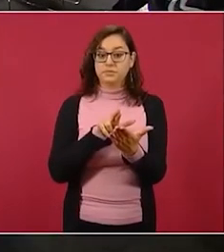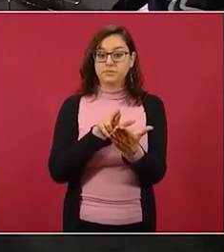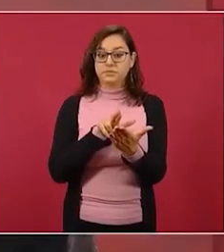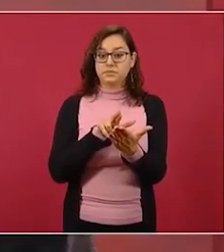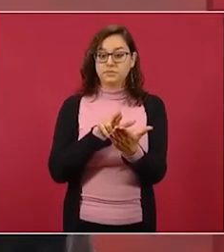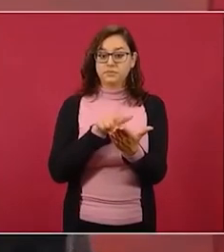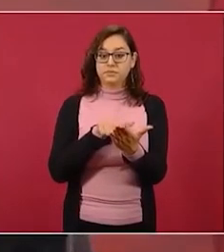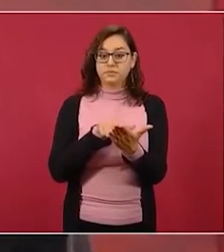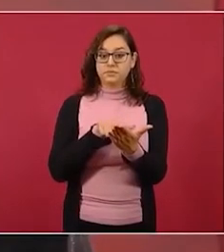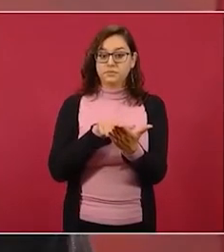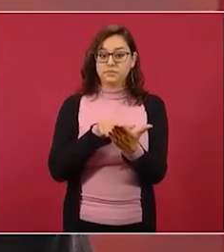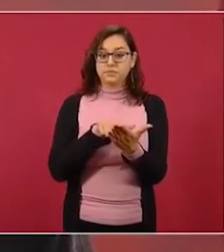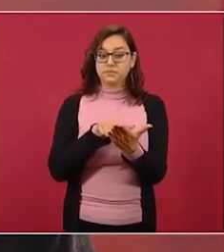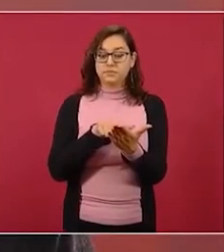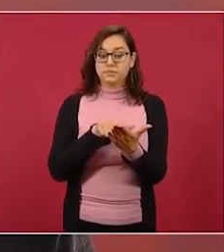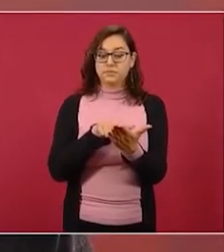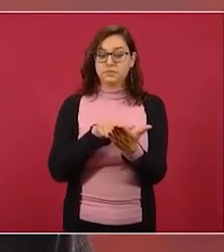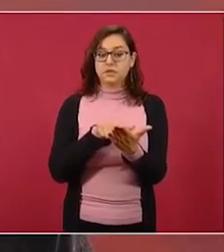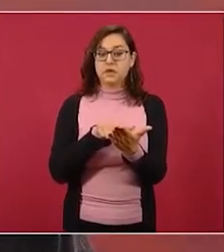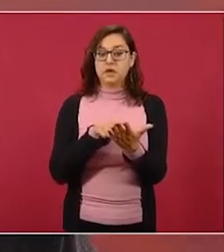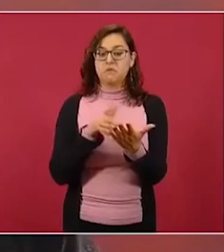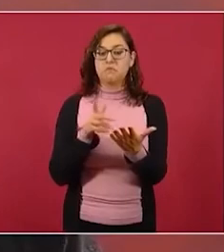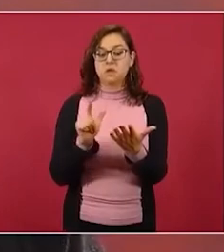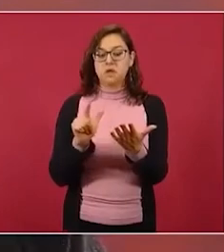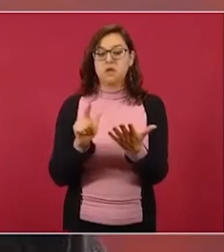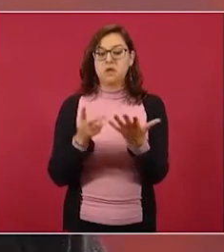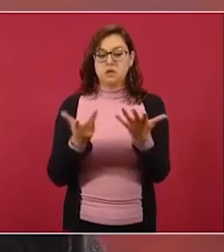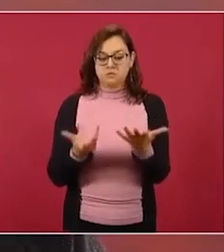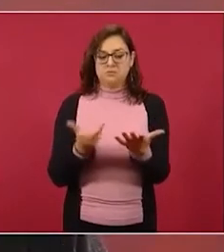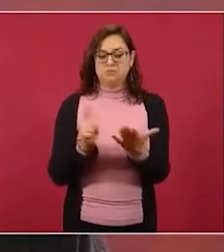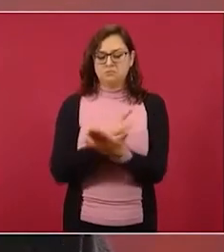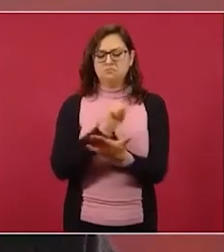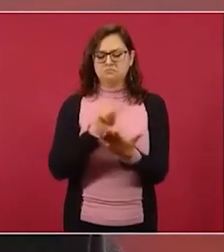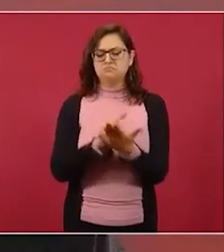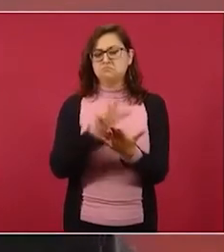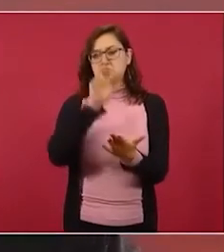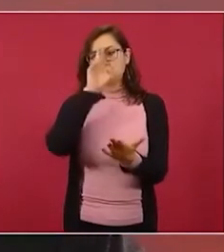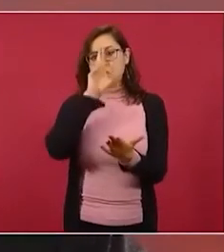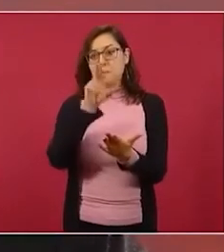se respetaban en la forma para violarse en el fondo